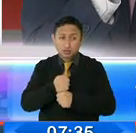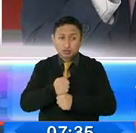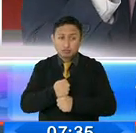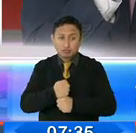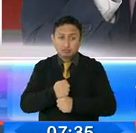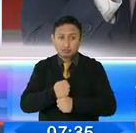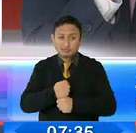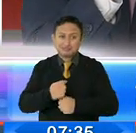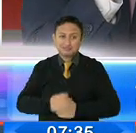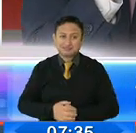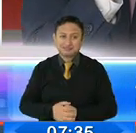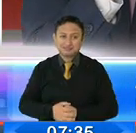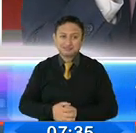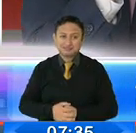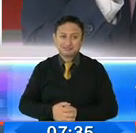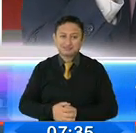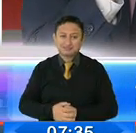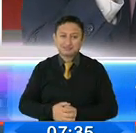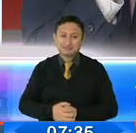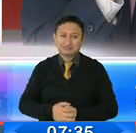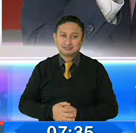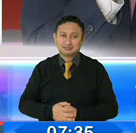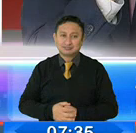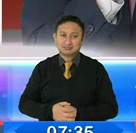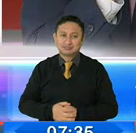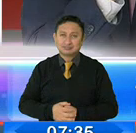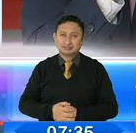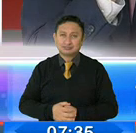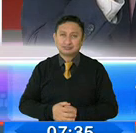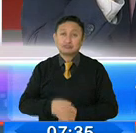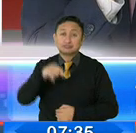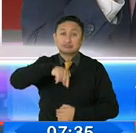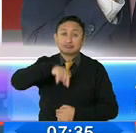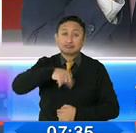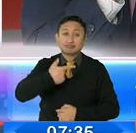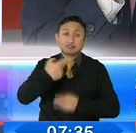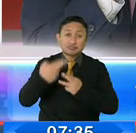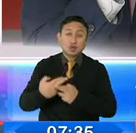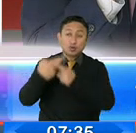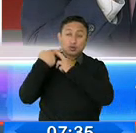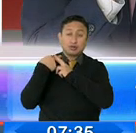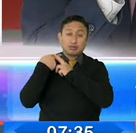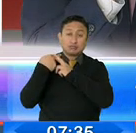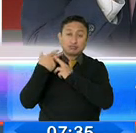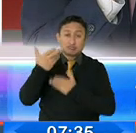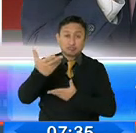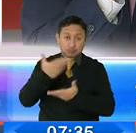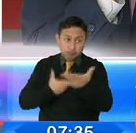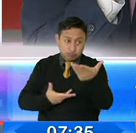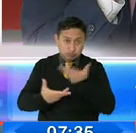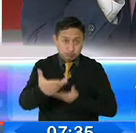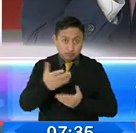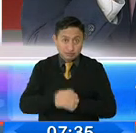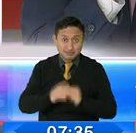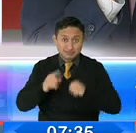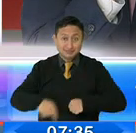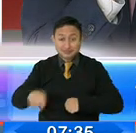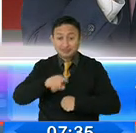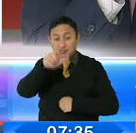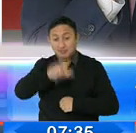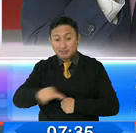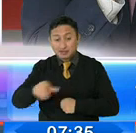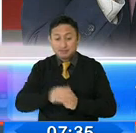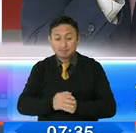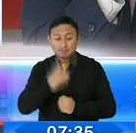establecidas. Bueno, mire, yo creo que esto es una responsabilidad compartida y, y la calificación sería para esos actores.